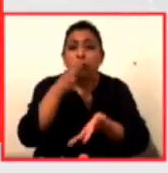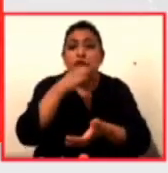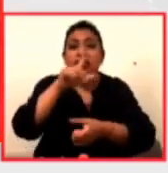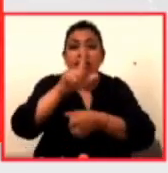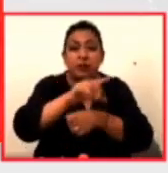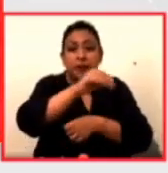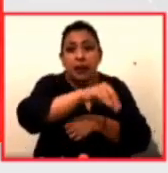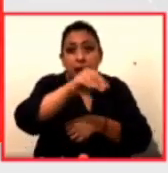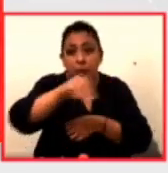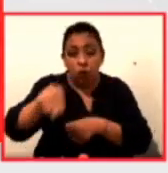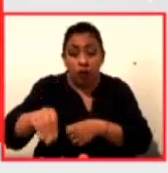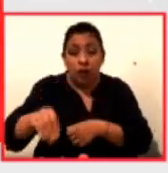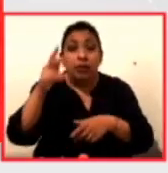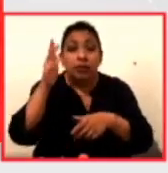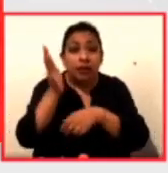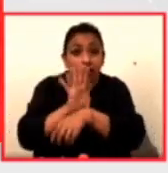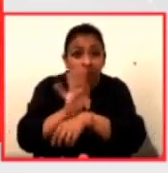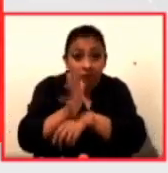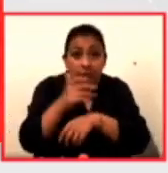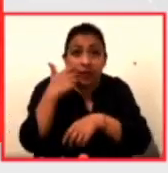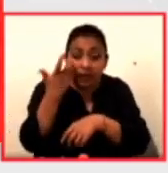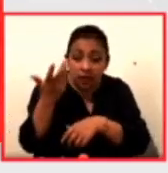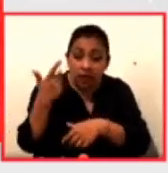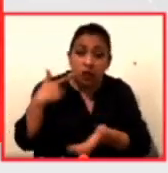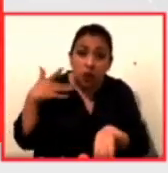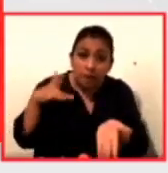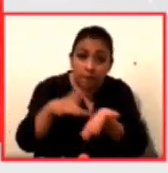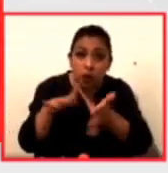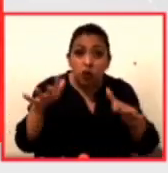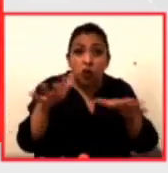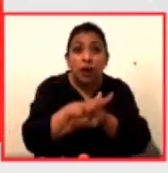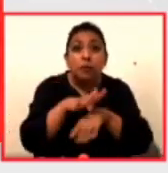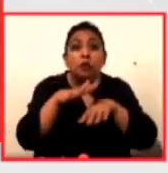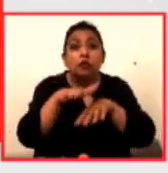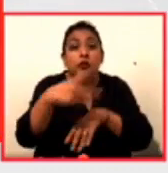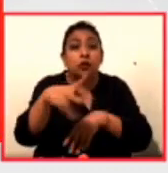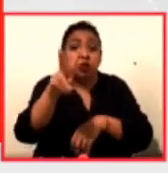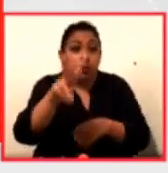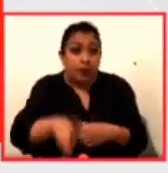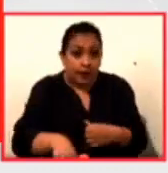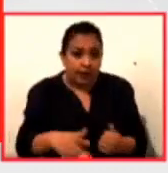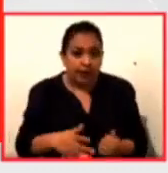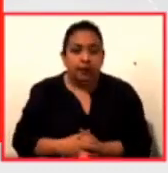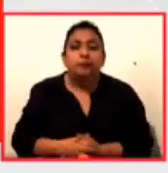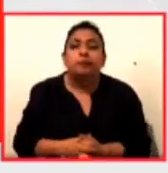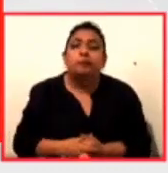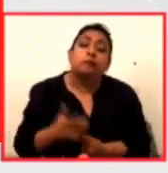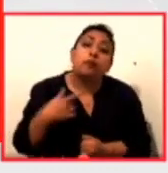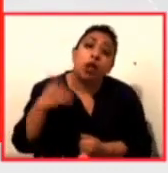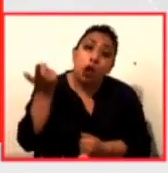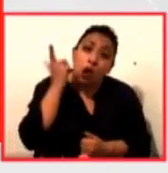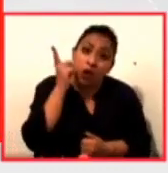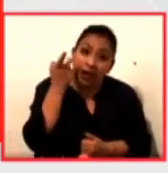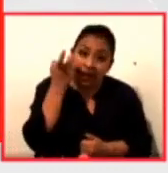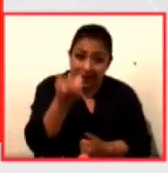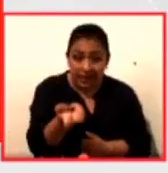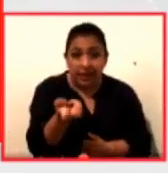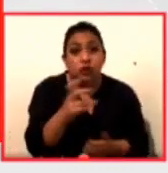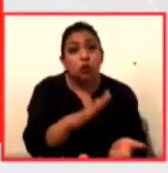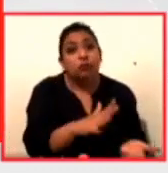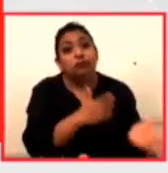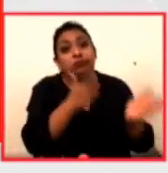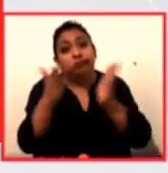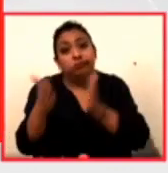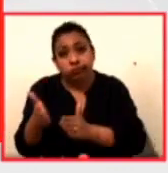el filme busca convertirse en un agente de cambio sobre la realidad que los aqueja y esperamos y esto escale a un nivel